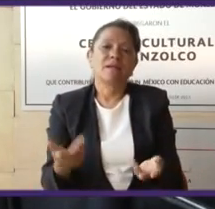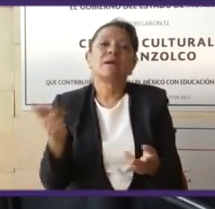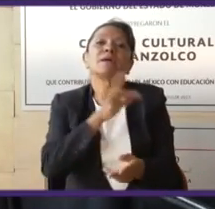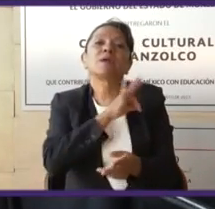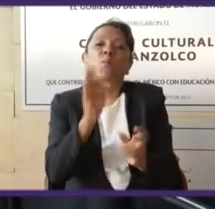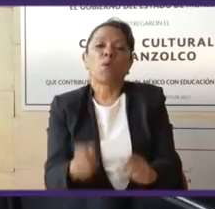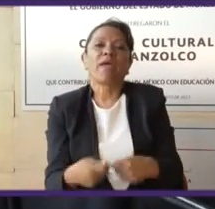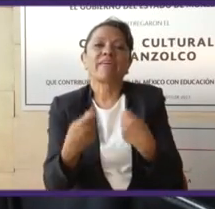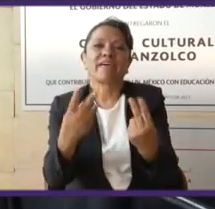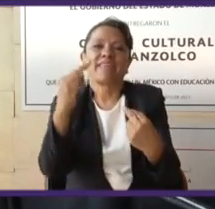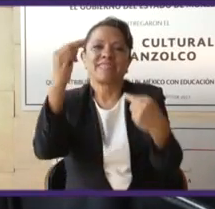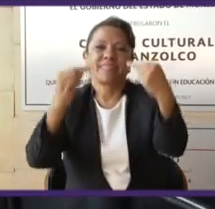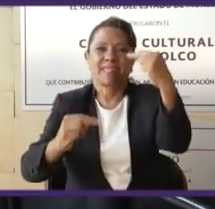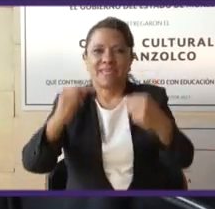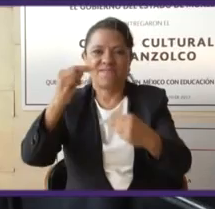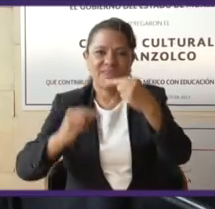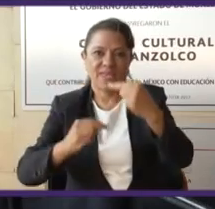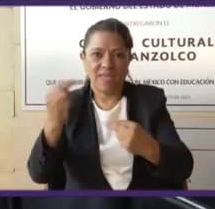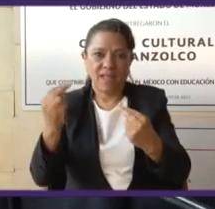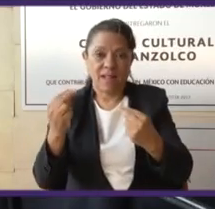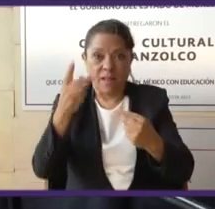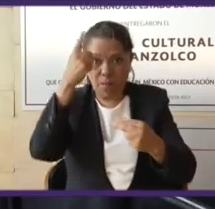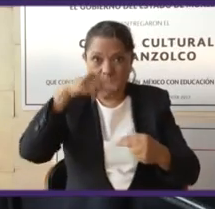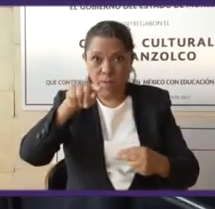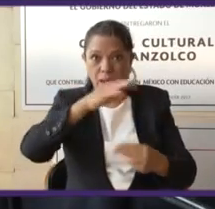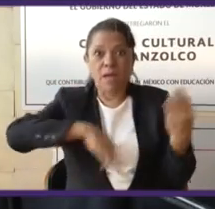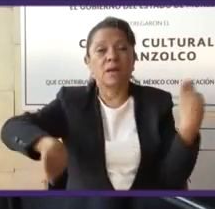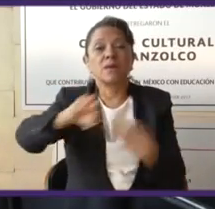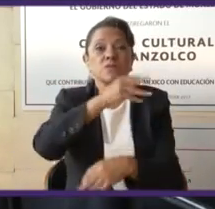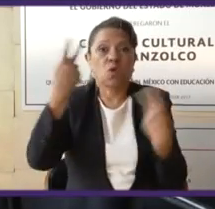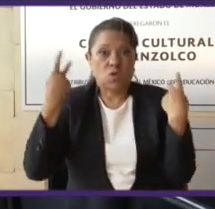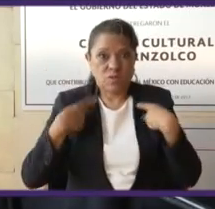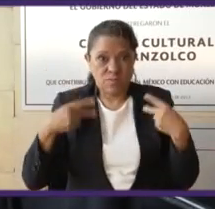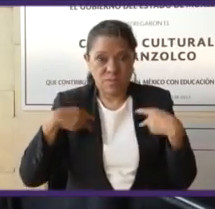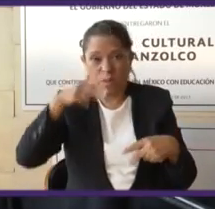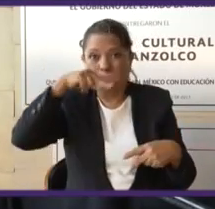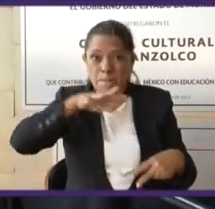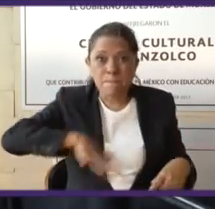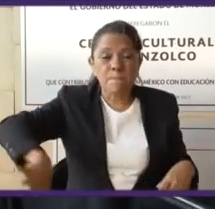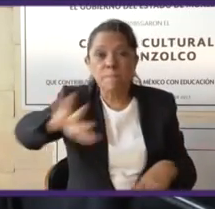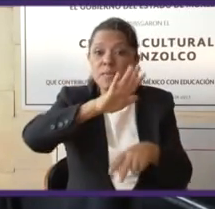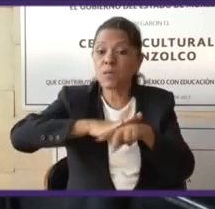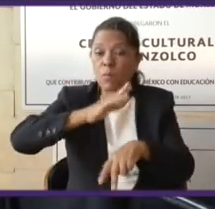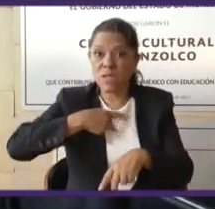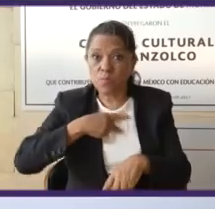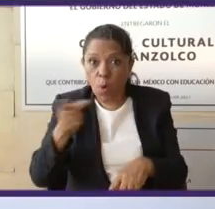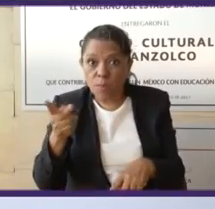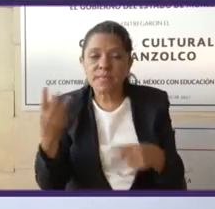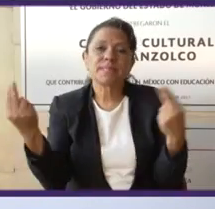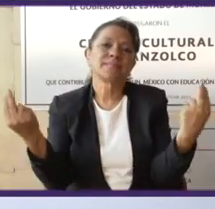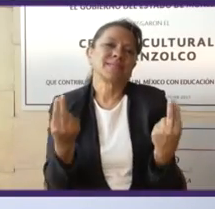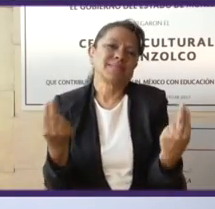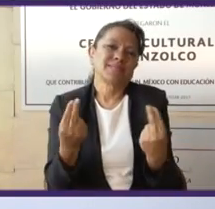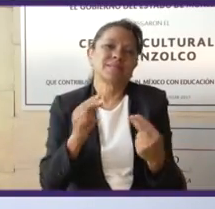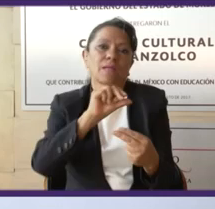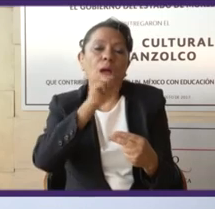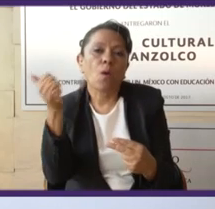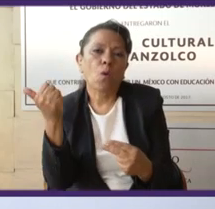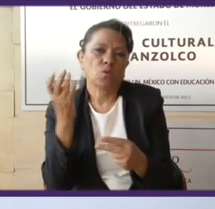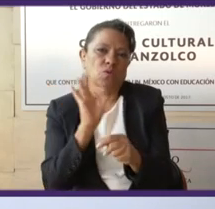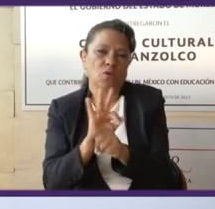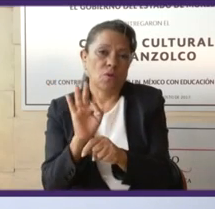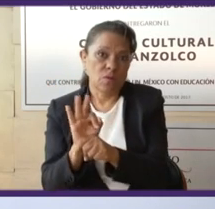a los mexicanos más pobres, ¿o creen ustedes que podemos